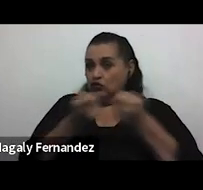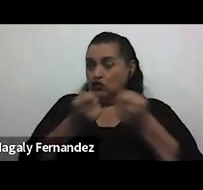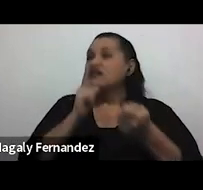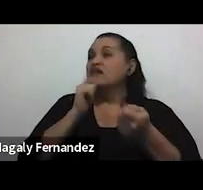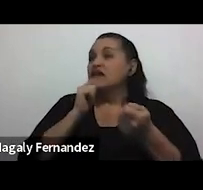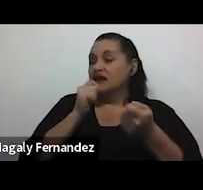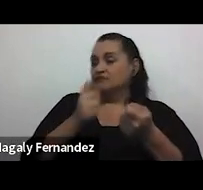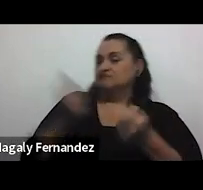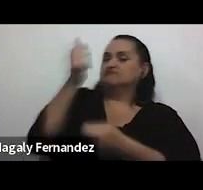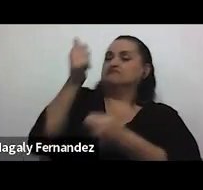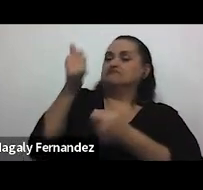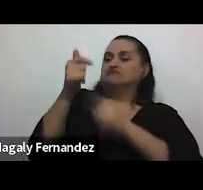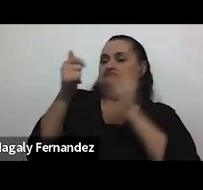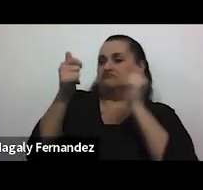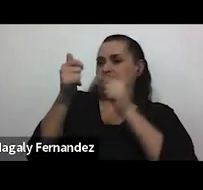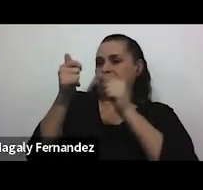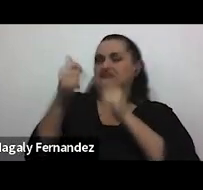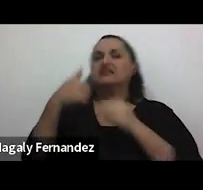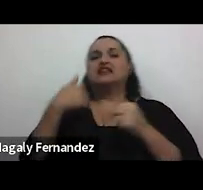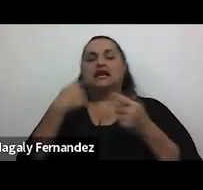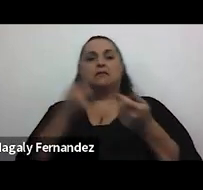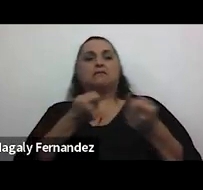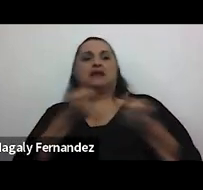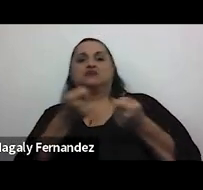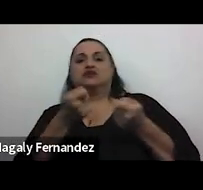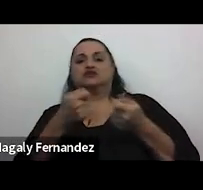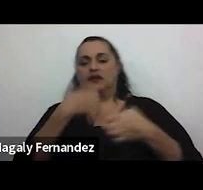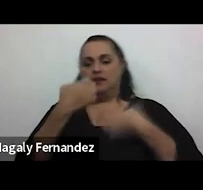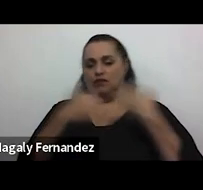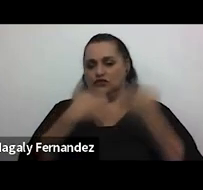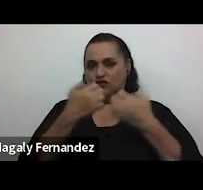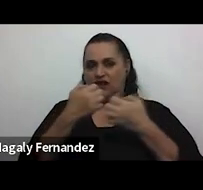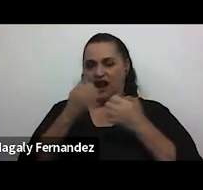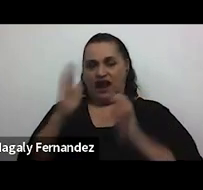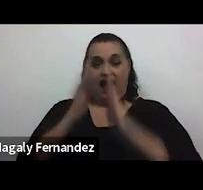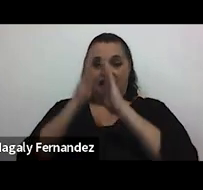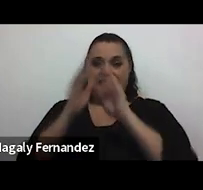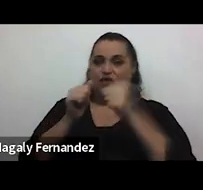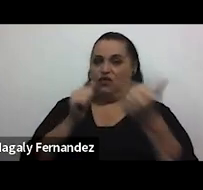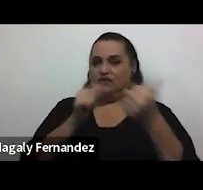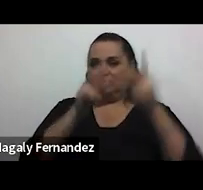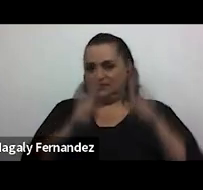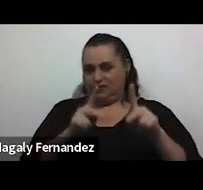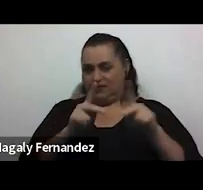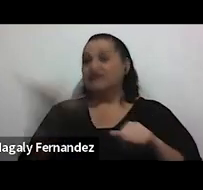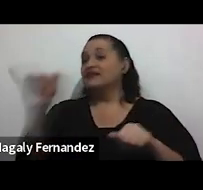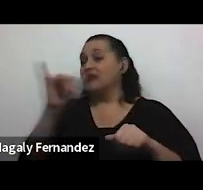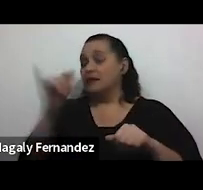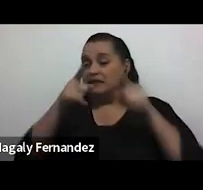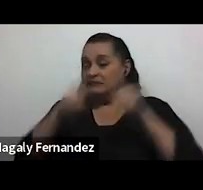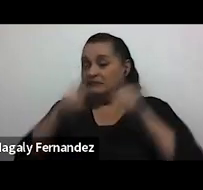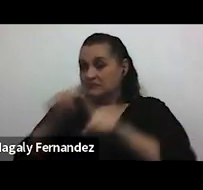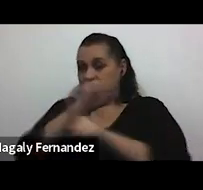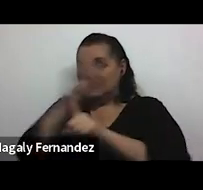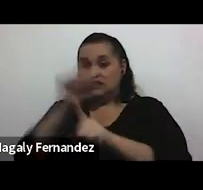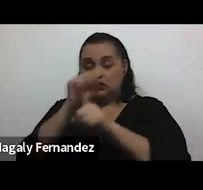de alguna manera tiene esa manipulación emocional frente a la otra persona también se puede dar situaciones de manipulación